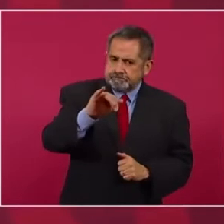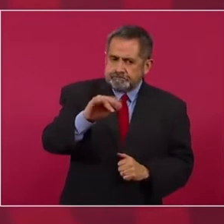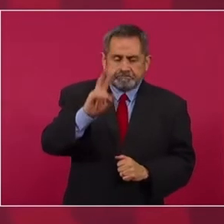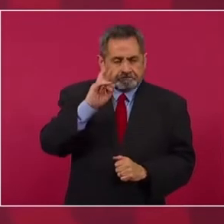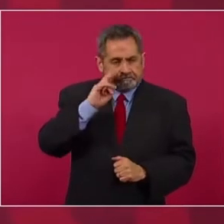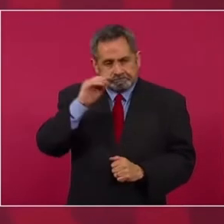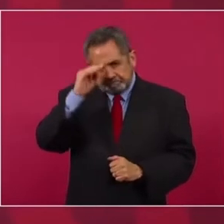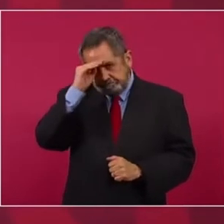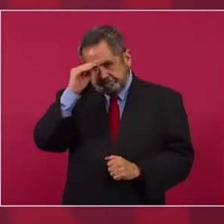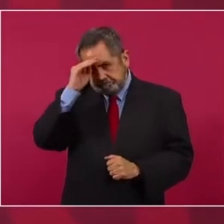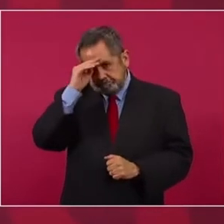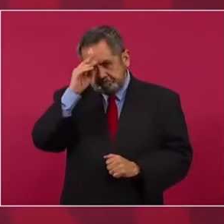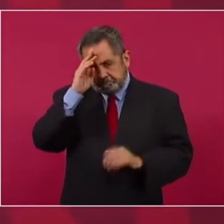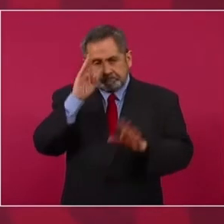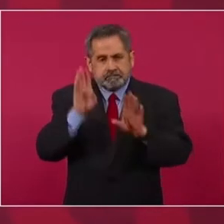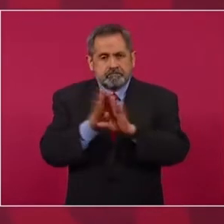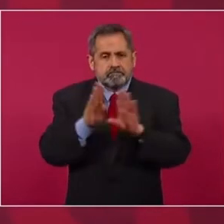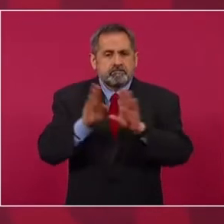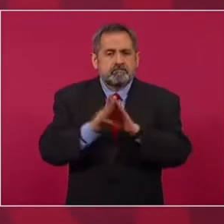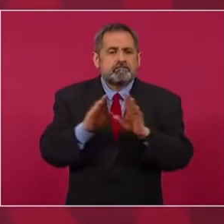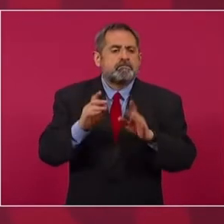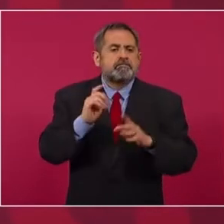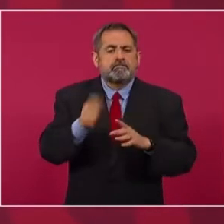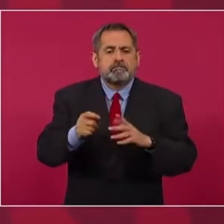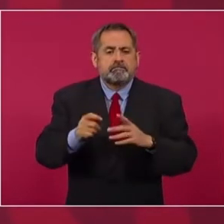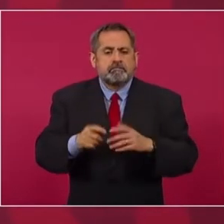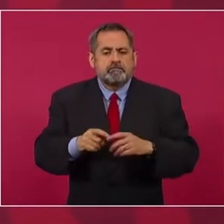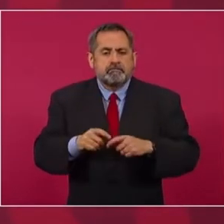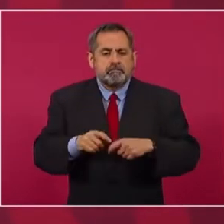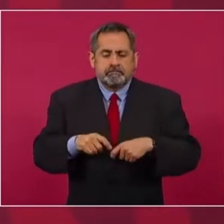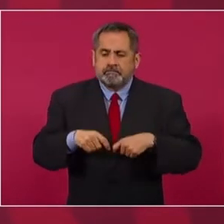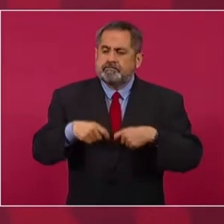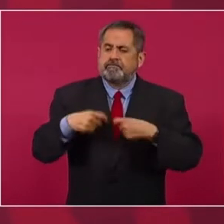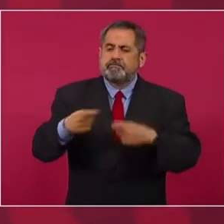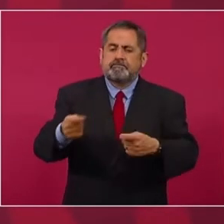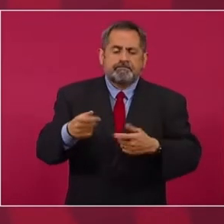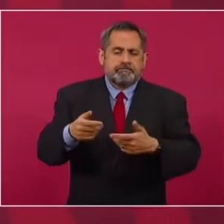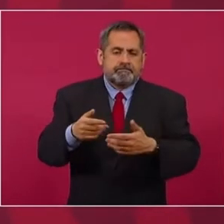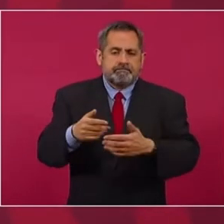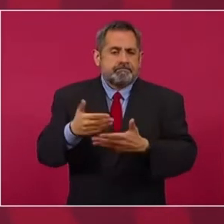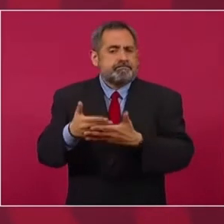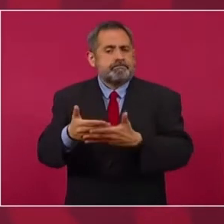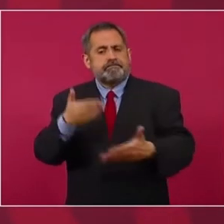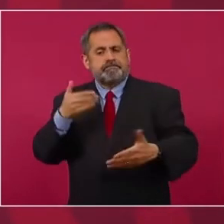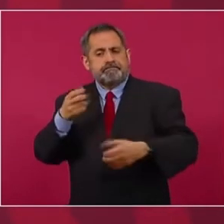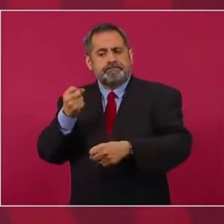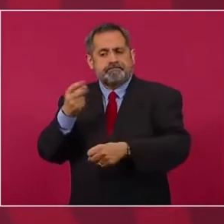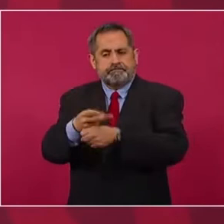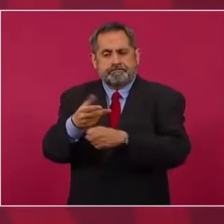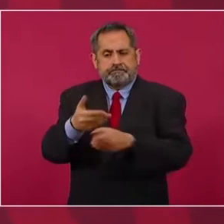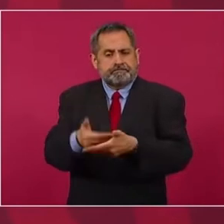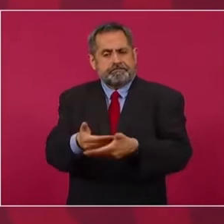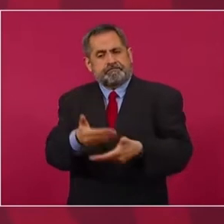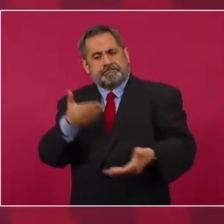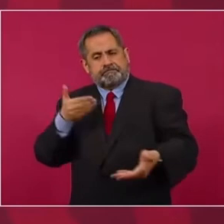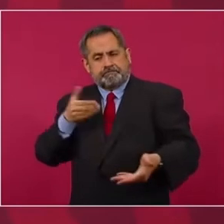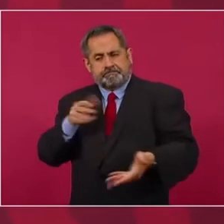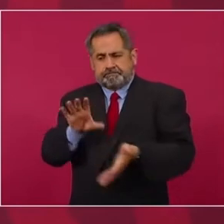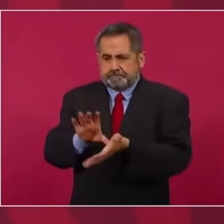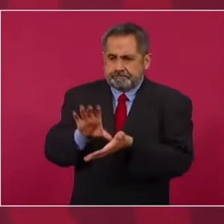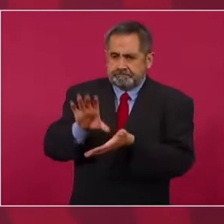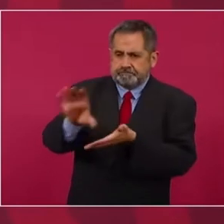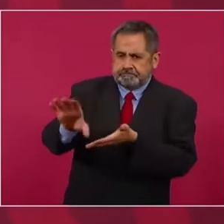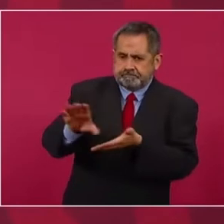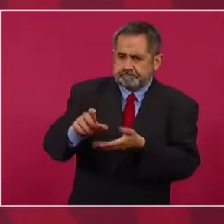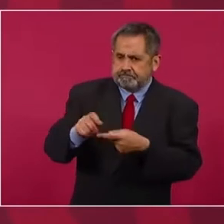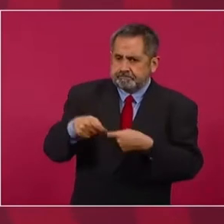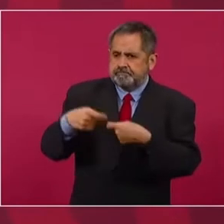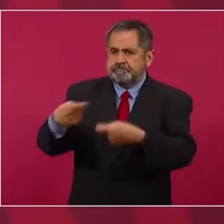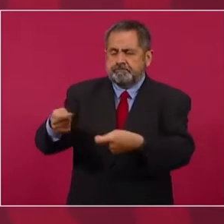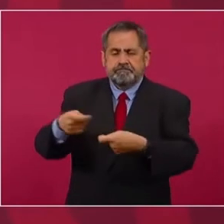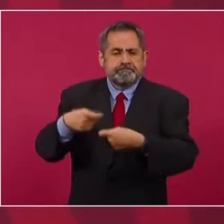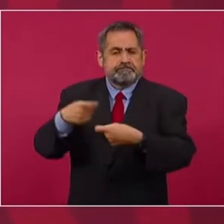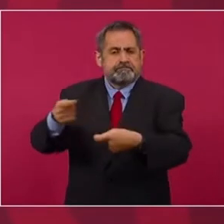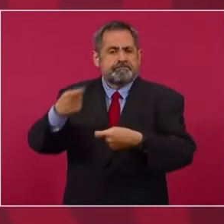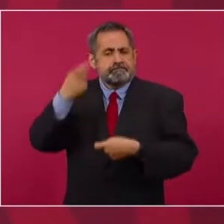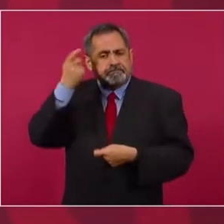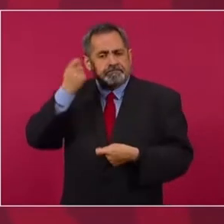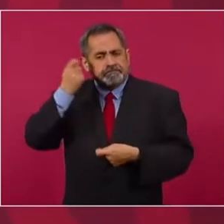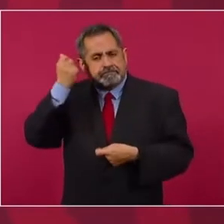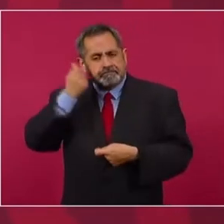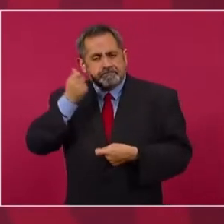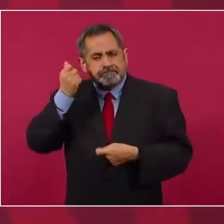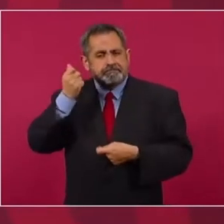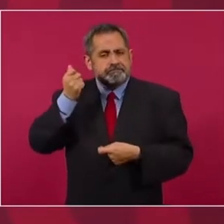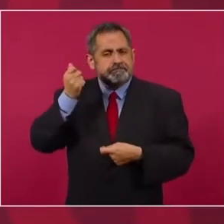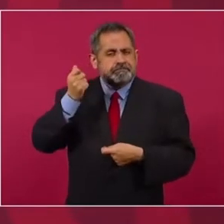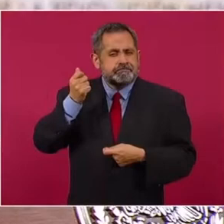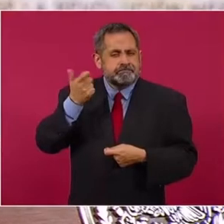entregar por adelantar los apoyos a adultos